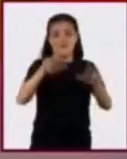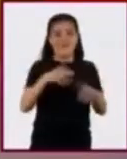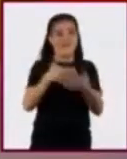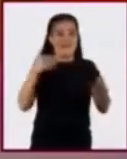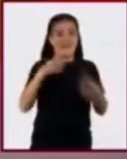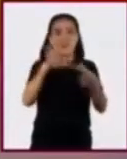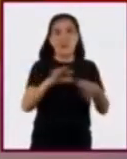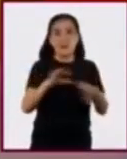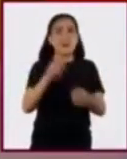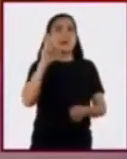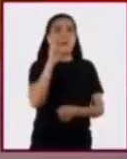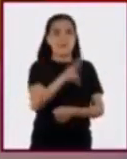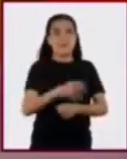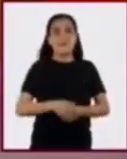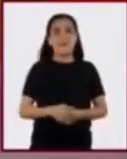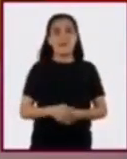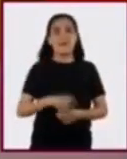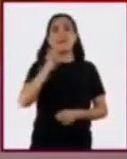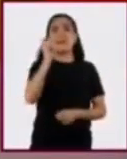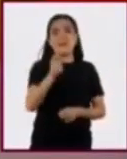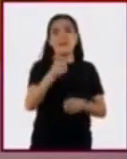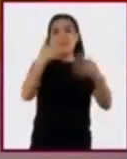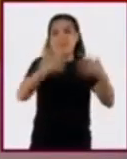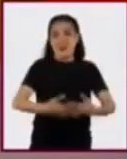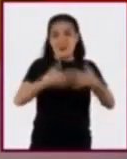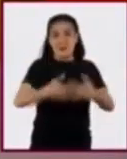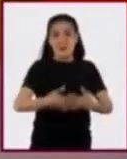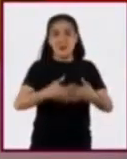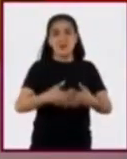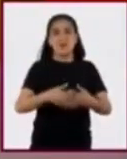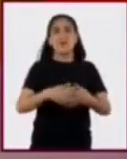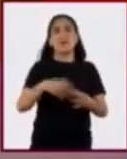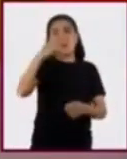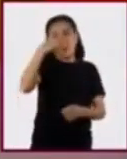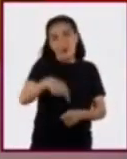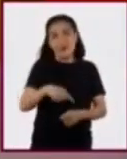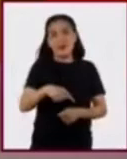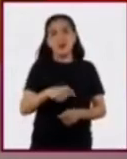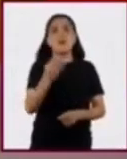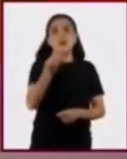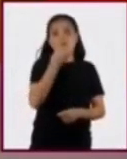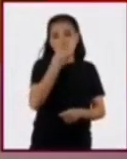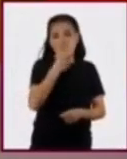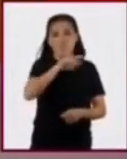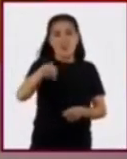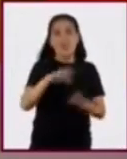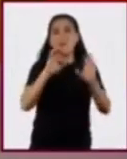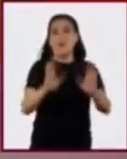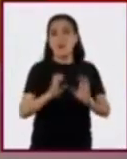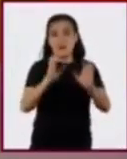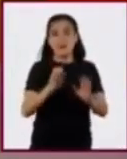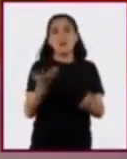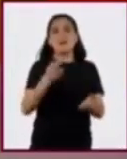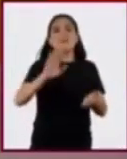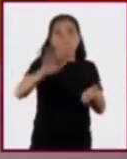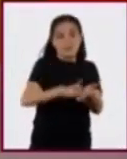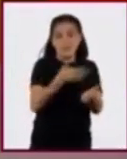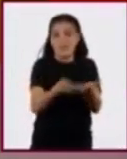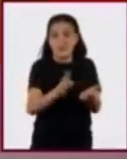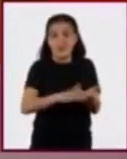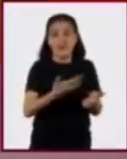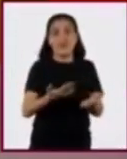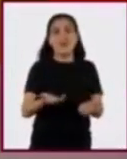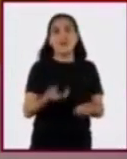anterior lo podemos ver en el caso de la fabricación de conservas alimenticias como las mermeladas,